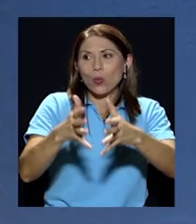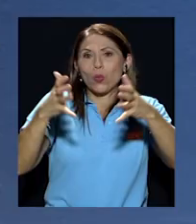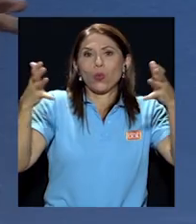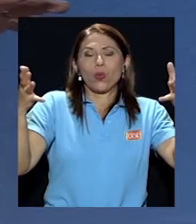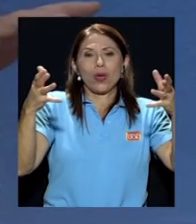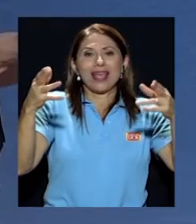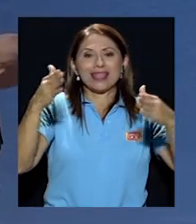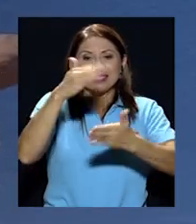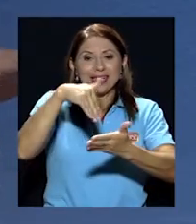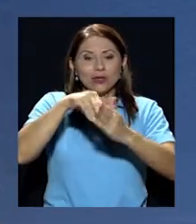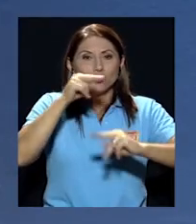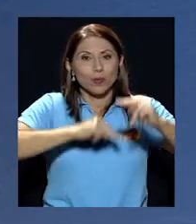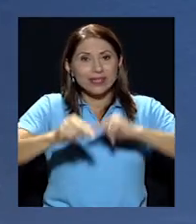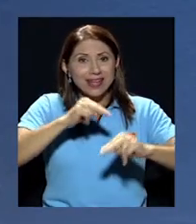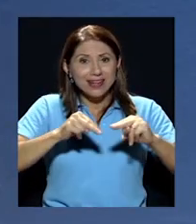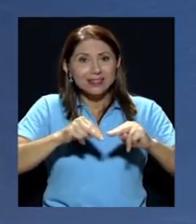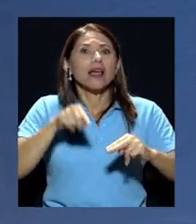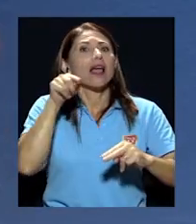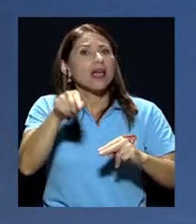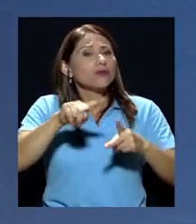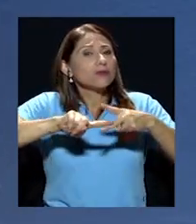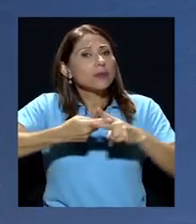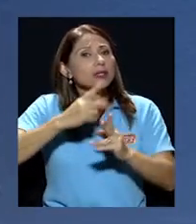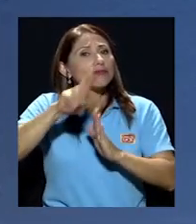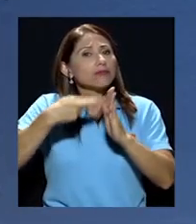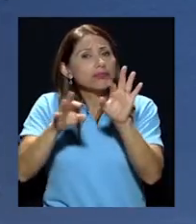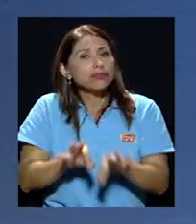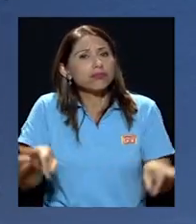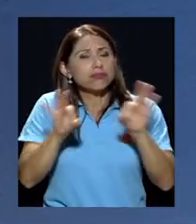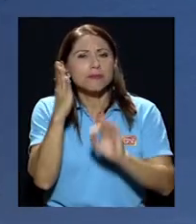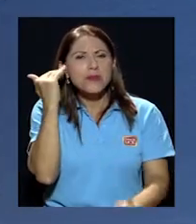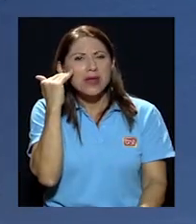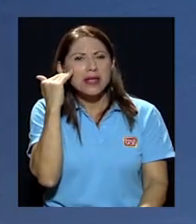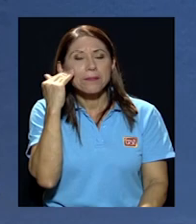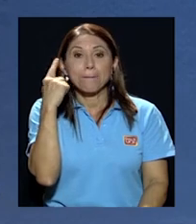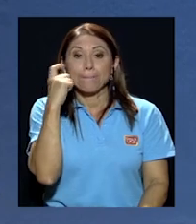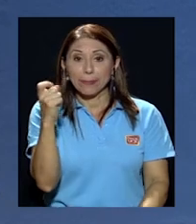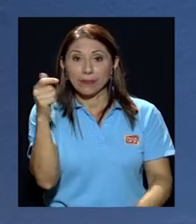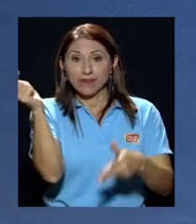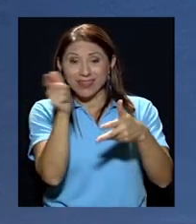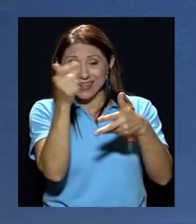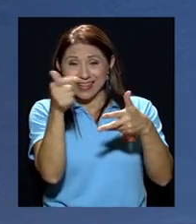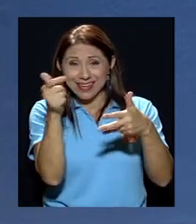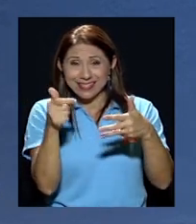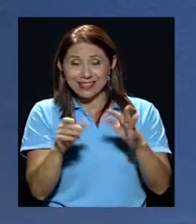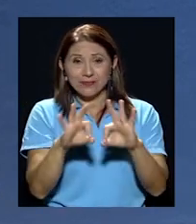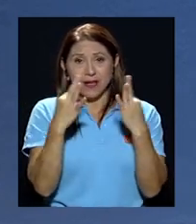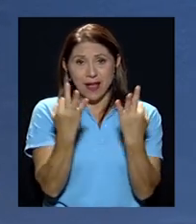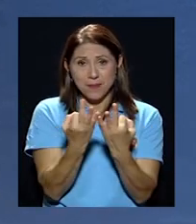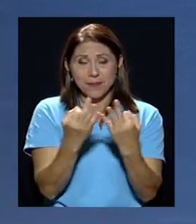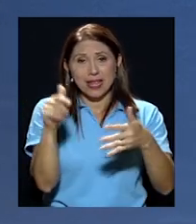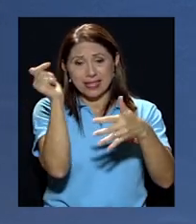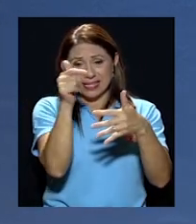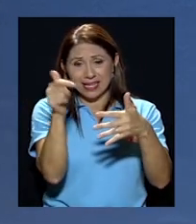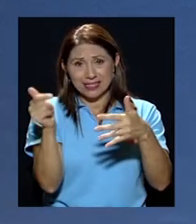empiezan a jugar un papel muy importante ¿por qué? porque a su vez estas familias estas personas que están